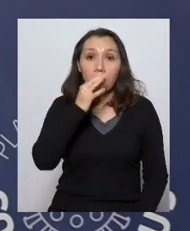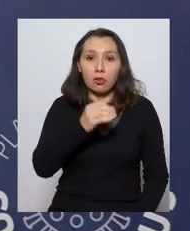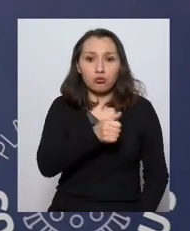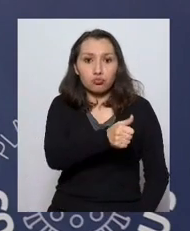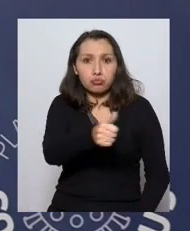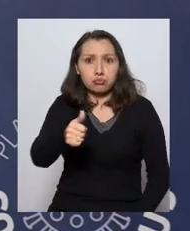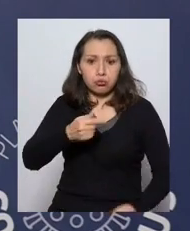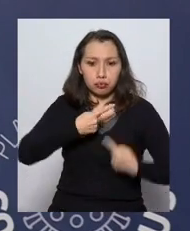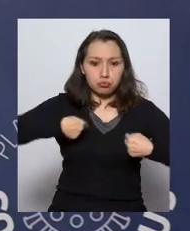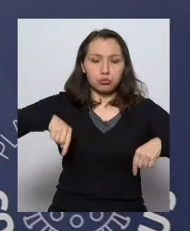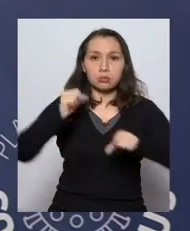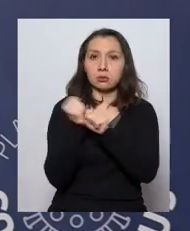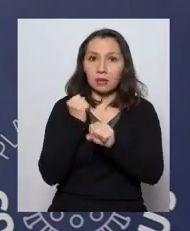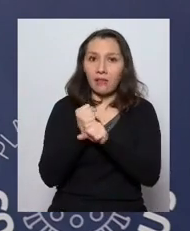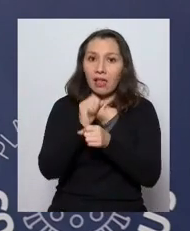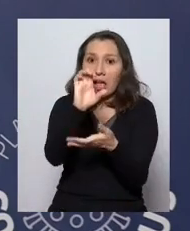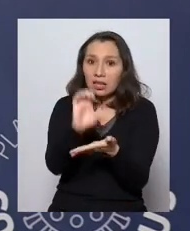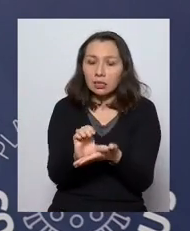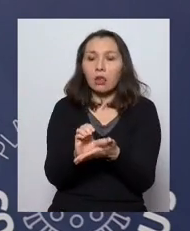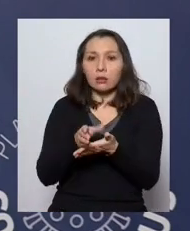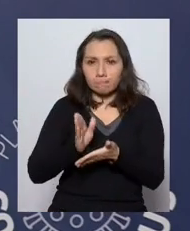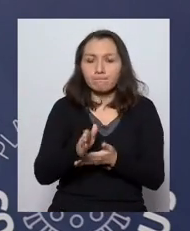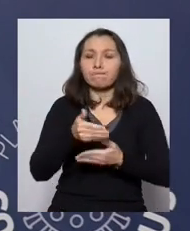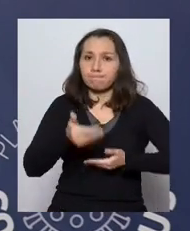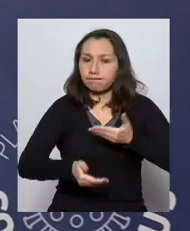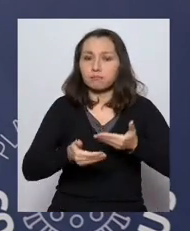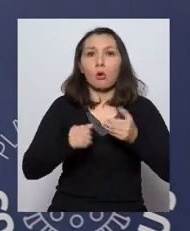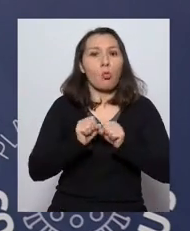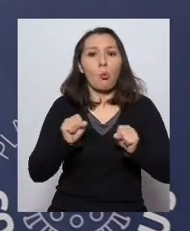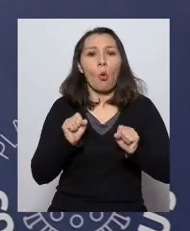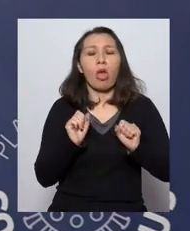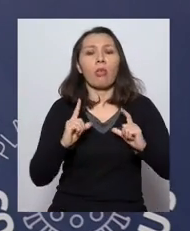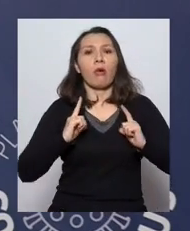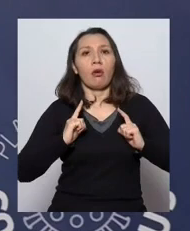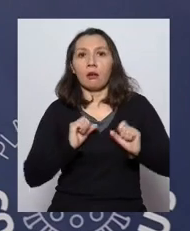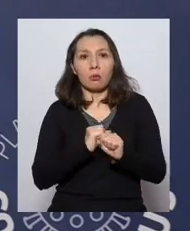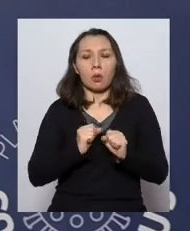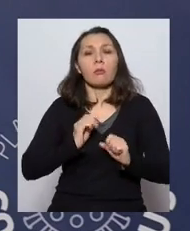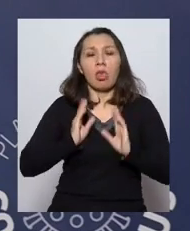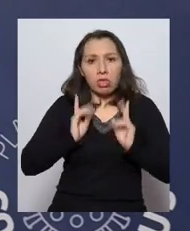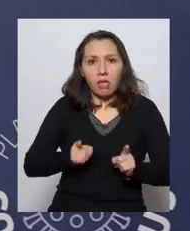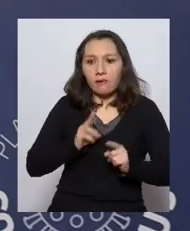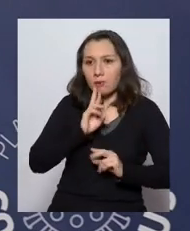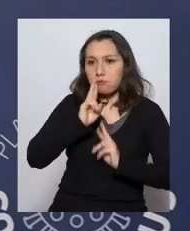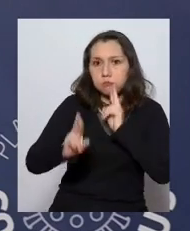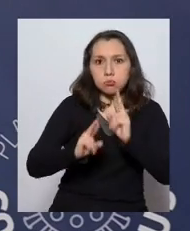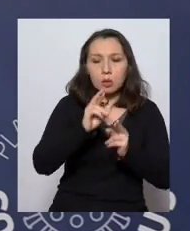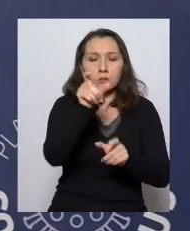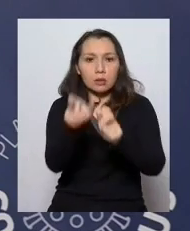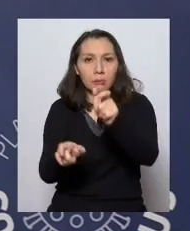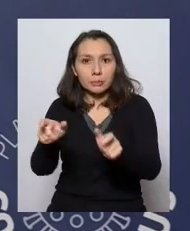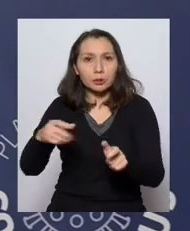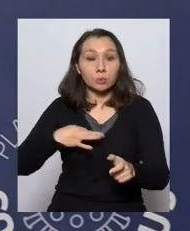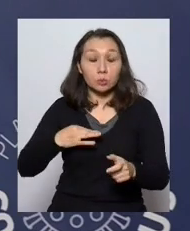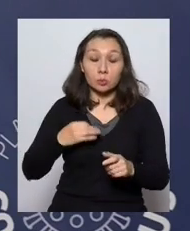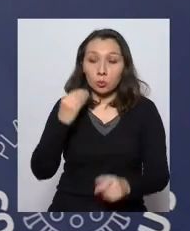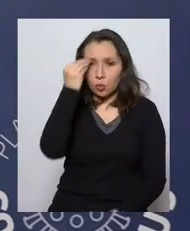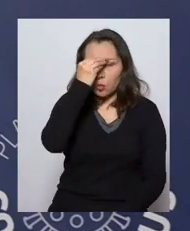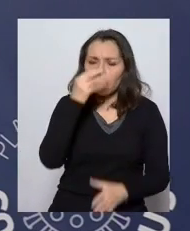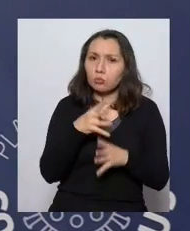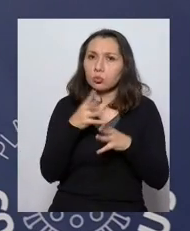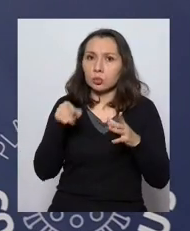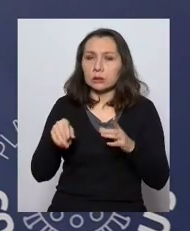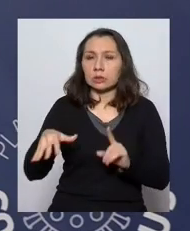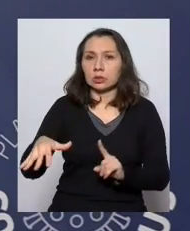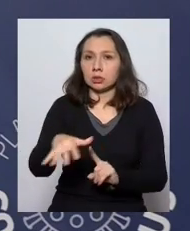todos los que estamos trabajando en el estado seguir funcionando para poder dar respuesta a los ciudadanos nos preocupa de sobremanera